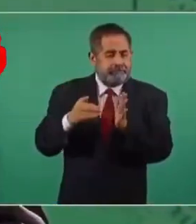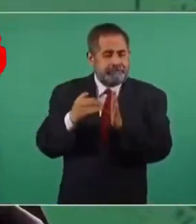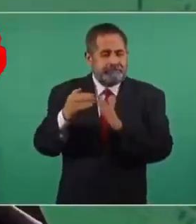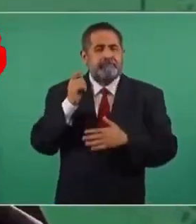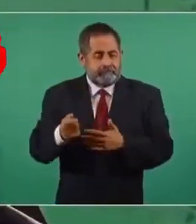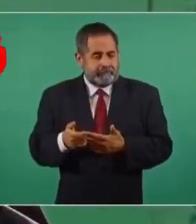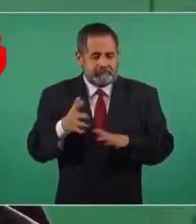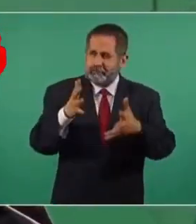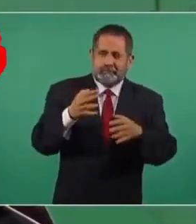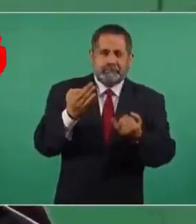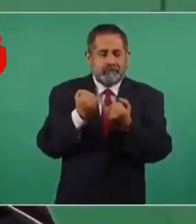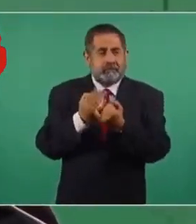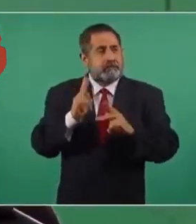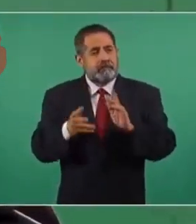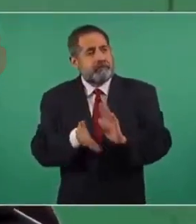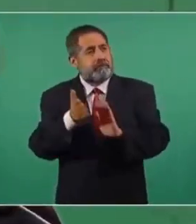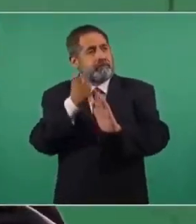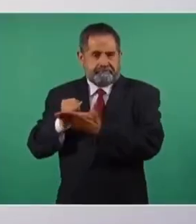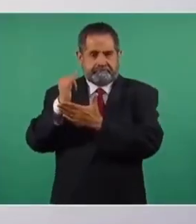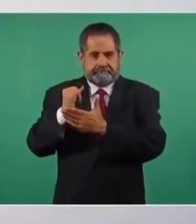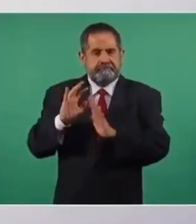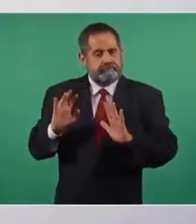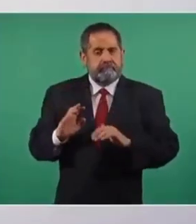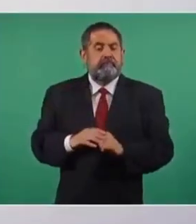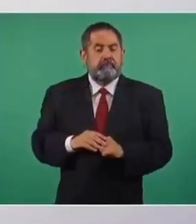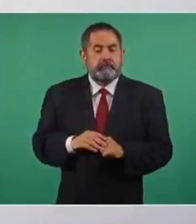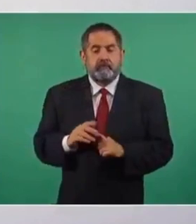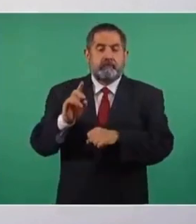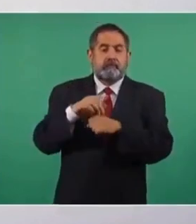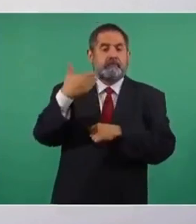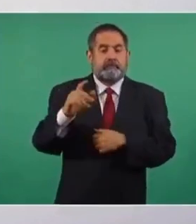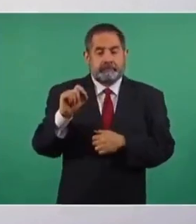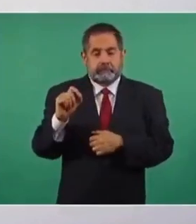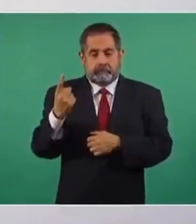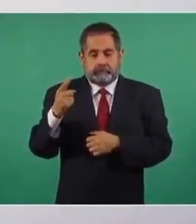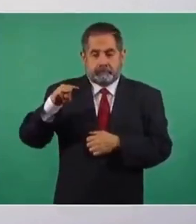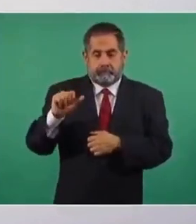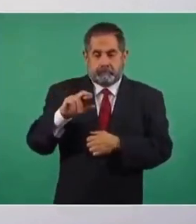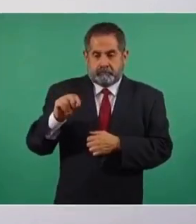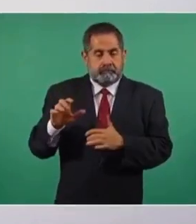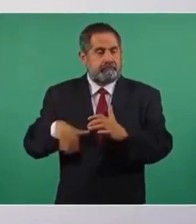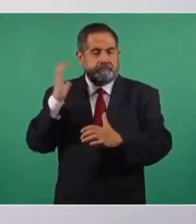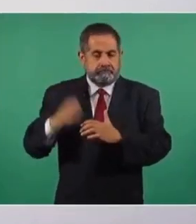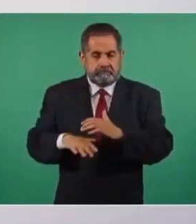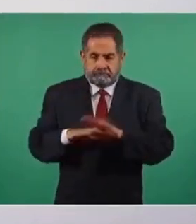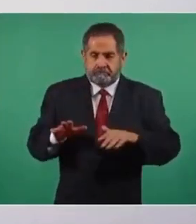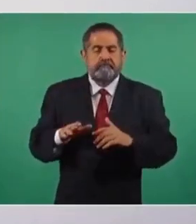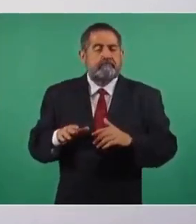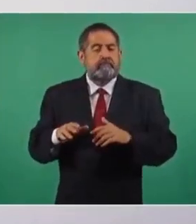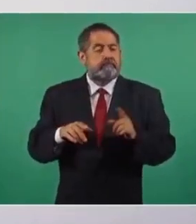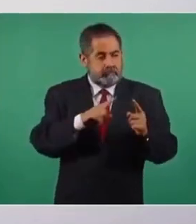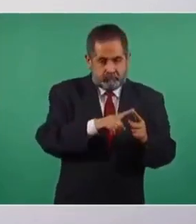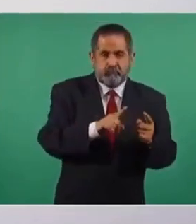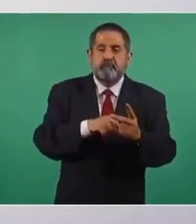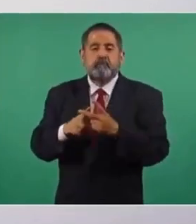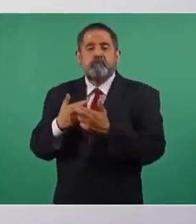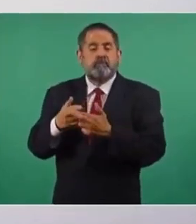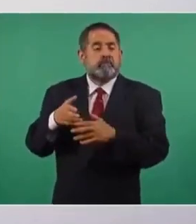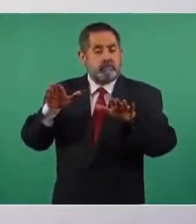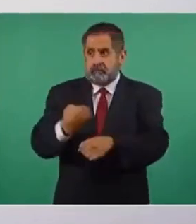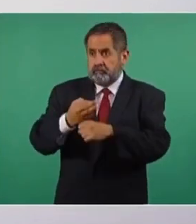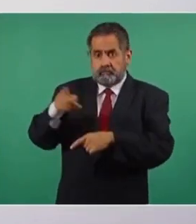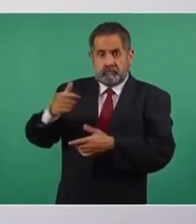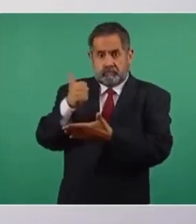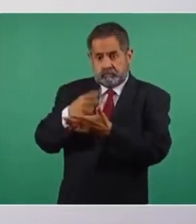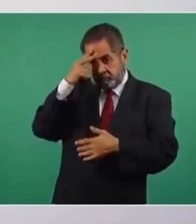millones, casi lo que nos cuesta la construcción del Tren Maya. Ya el 21 de marzo terminamos. Nos queda el aeropuerto Benito